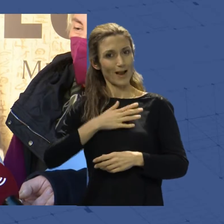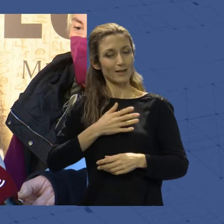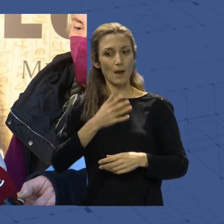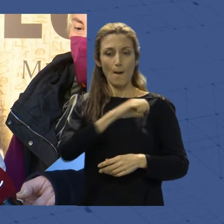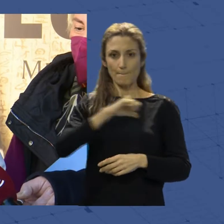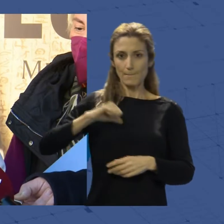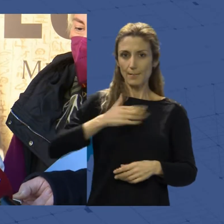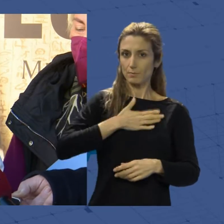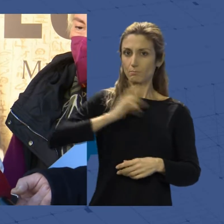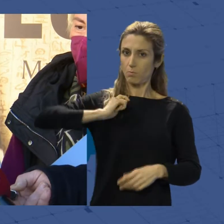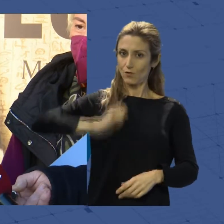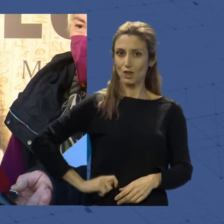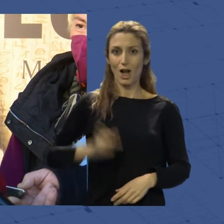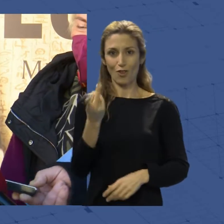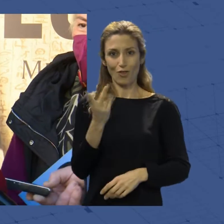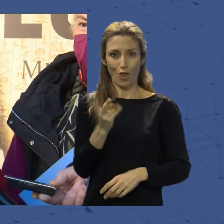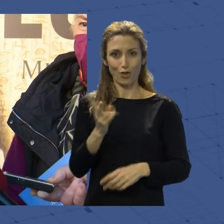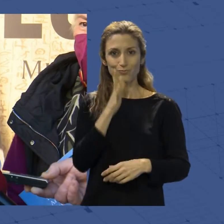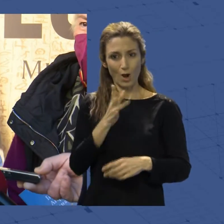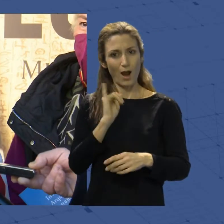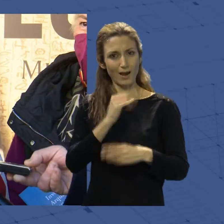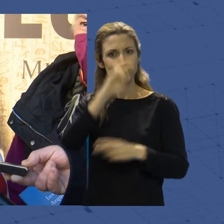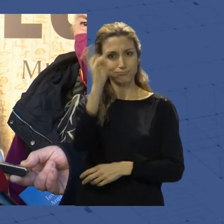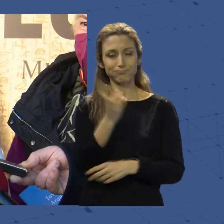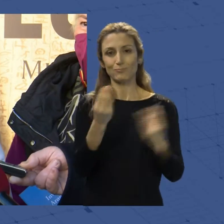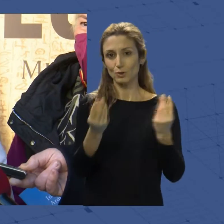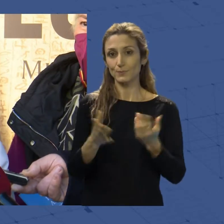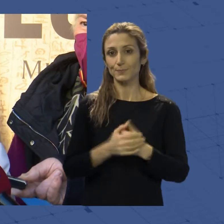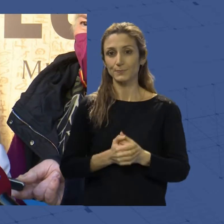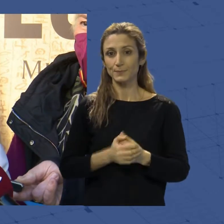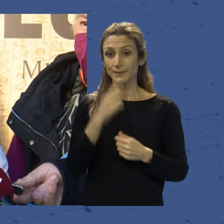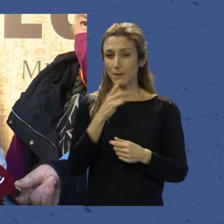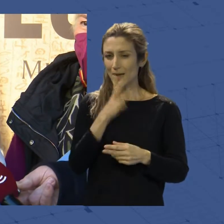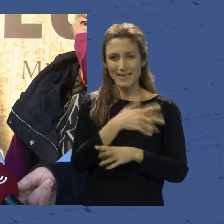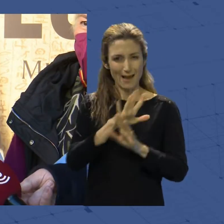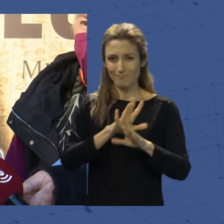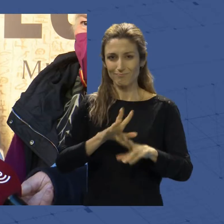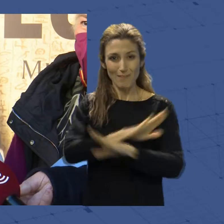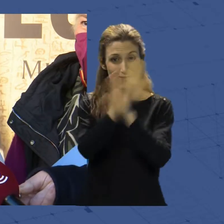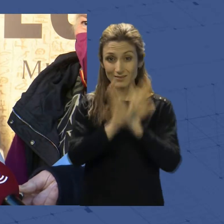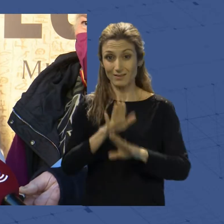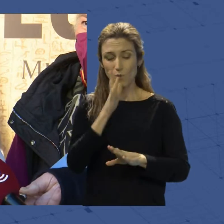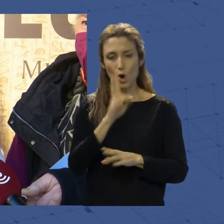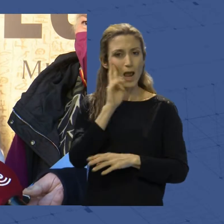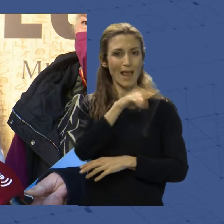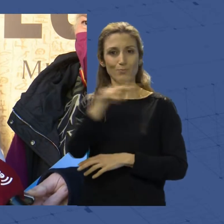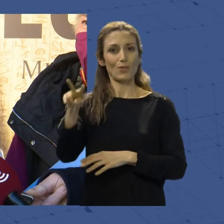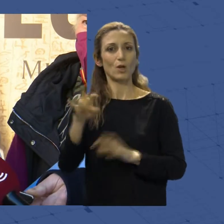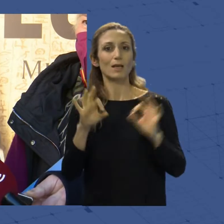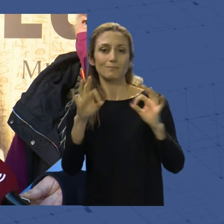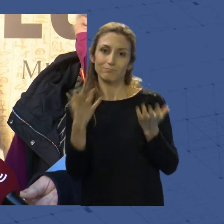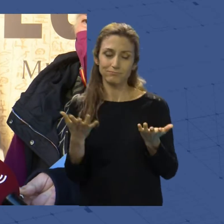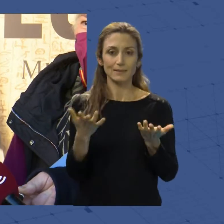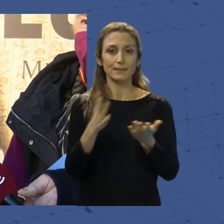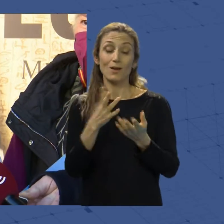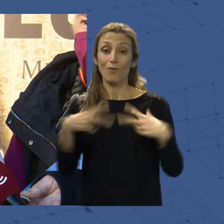profesionales como personales, que hay muchas, por supuesto. Y bueno, luego como colofón, puesto que una exposición es algo efímero, cuando